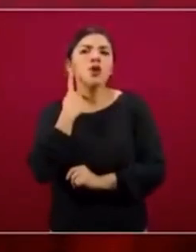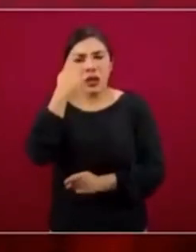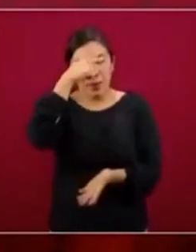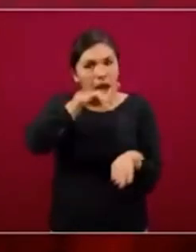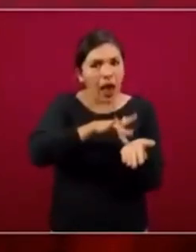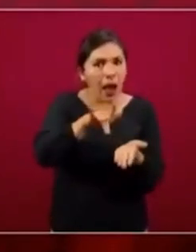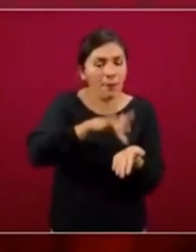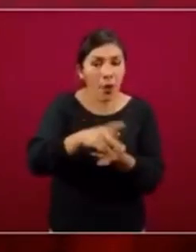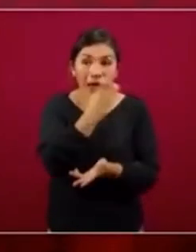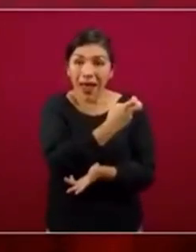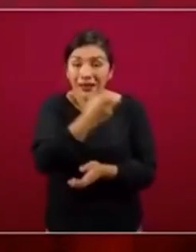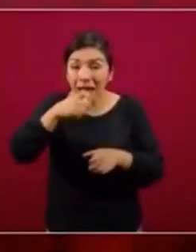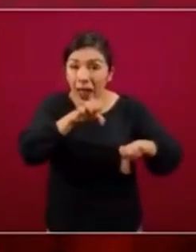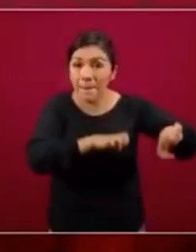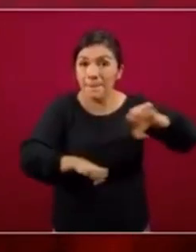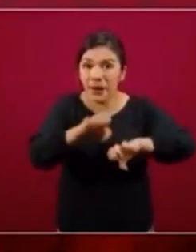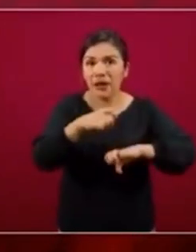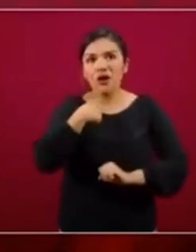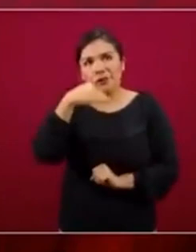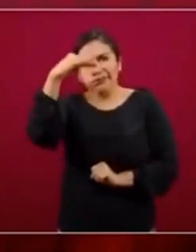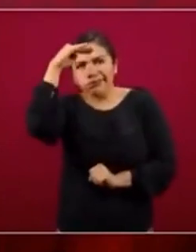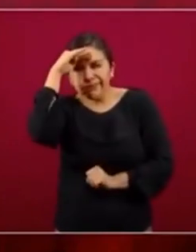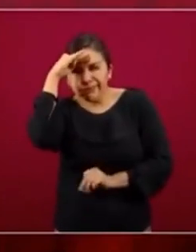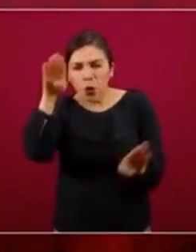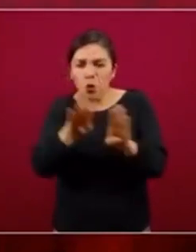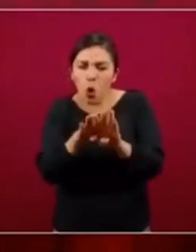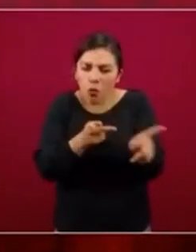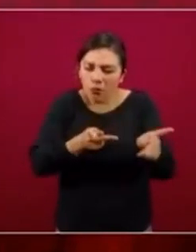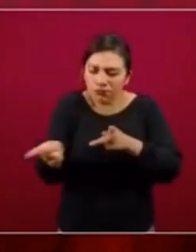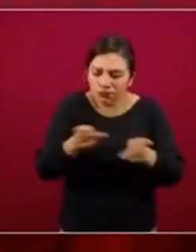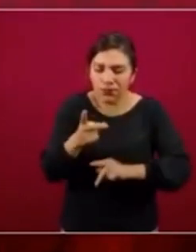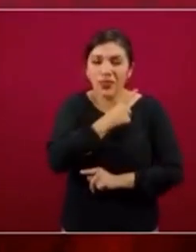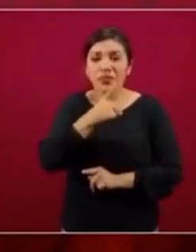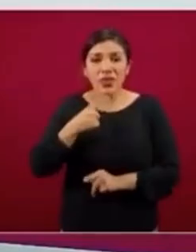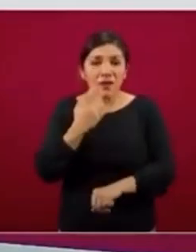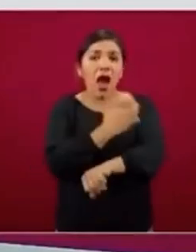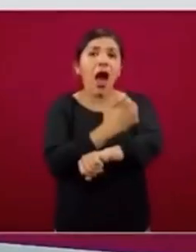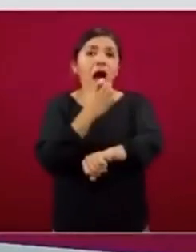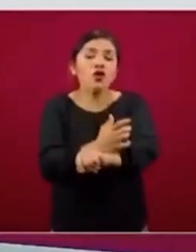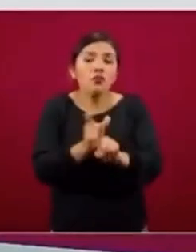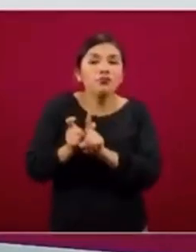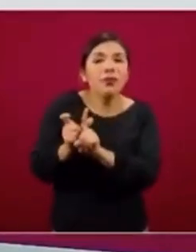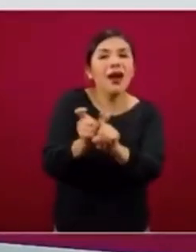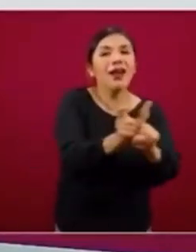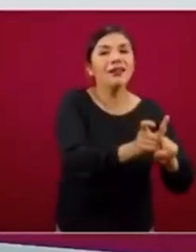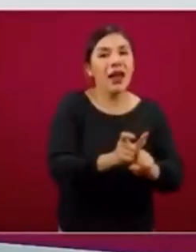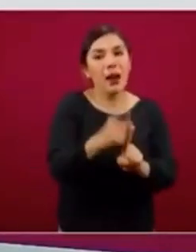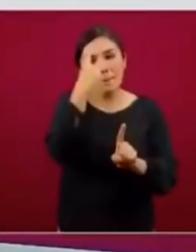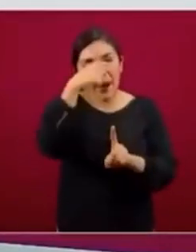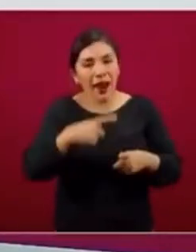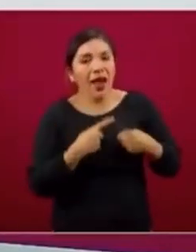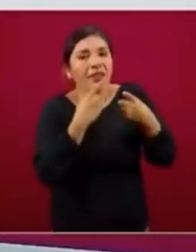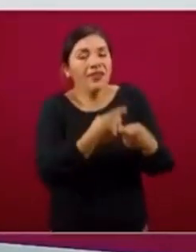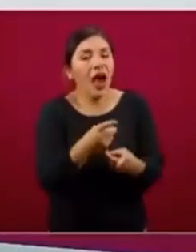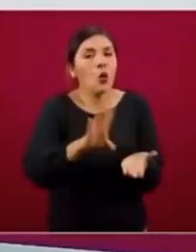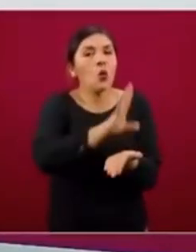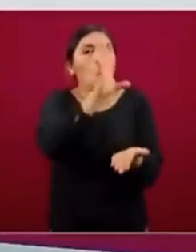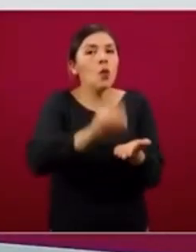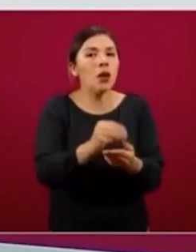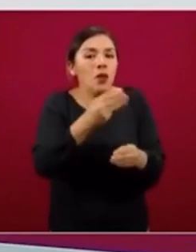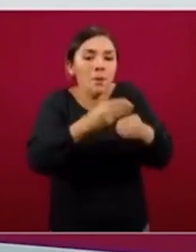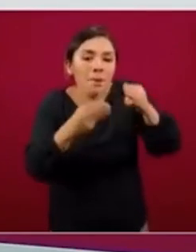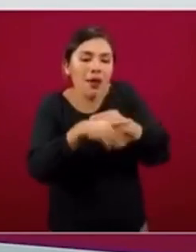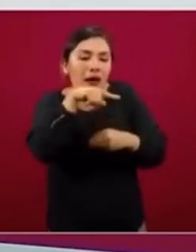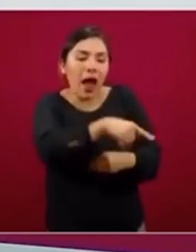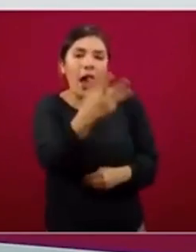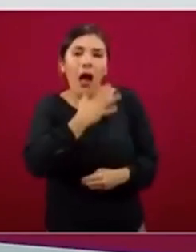hacia este tipo de empresas estamos pensando que debemos acompañarlas y debemos proporcionarles esos recursos